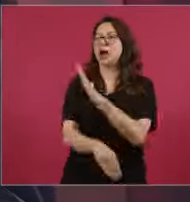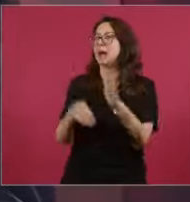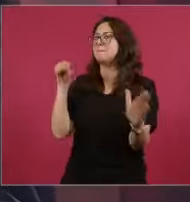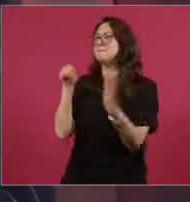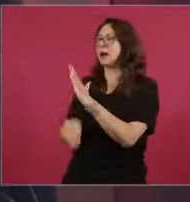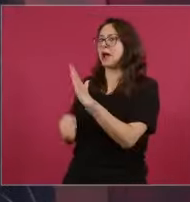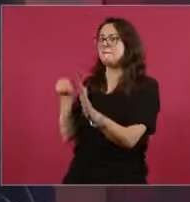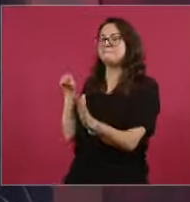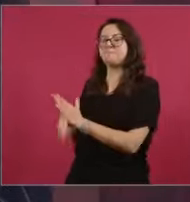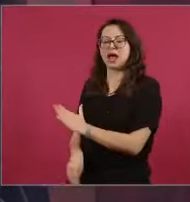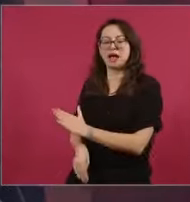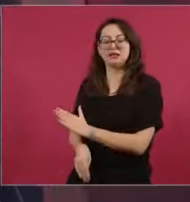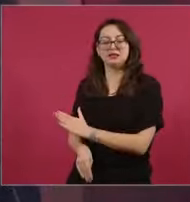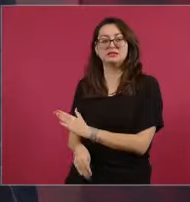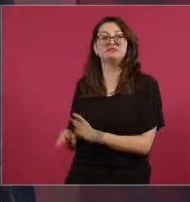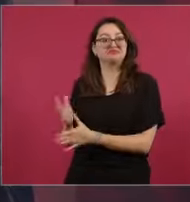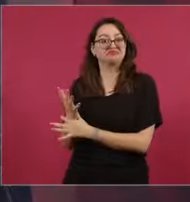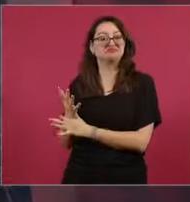decía,